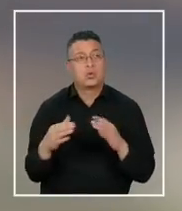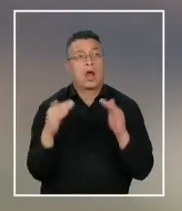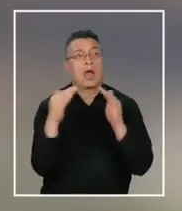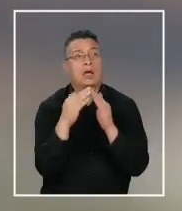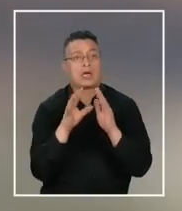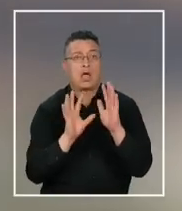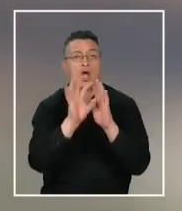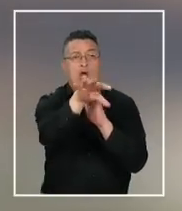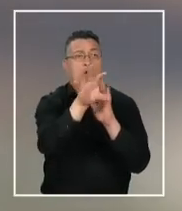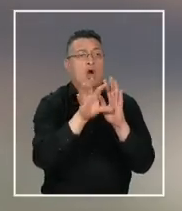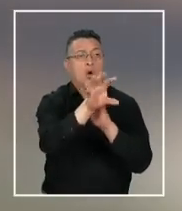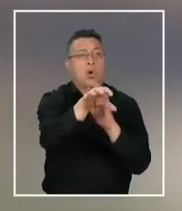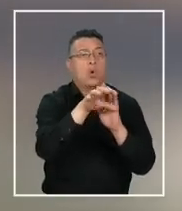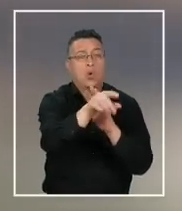ubicada en avenida proyectada con la tirana.